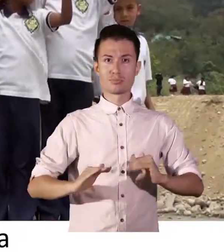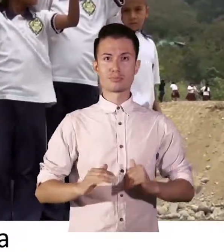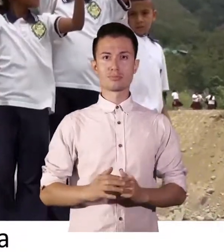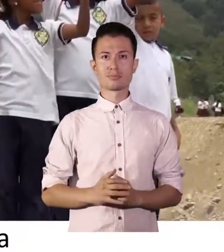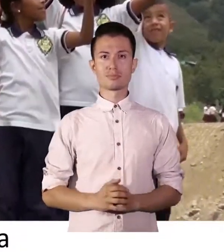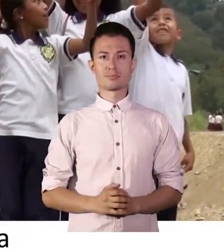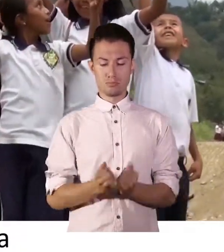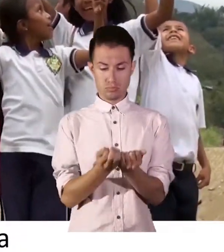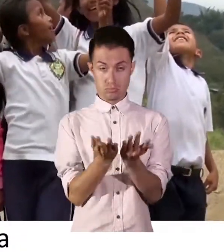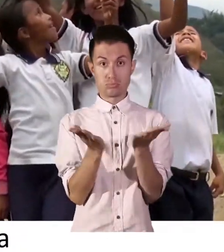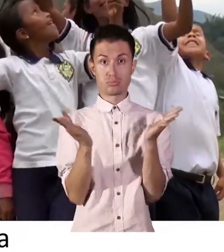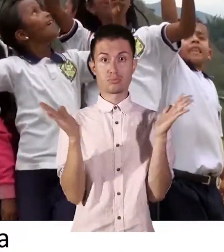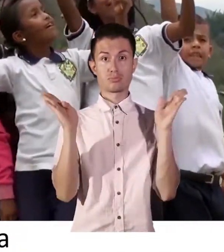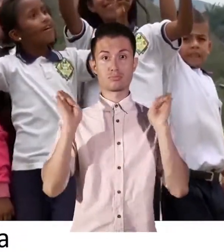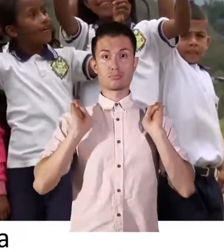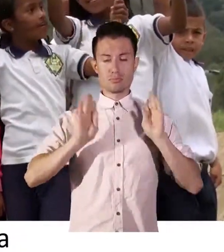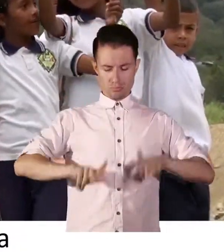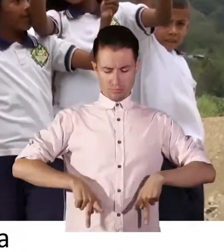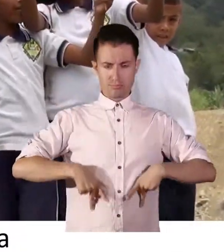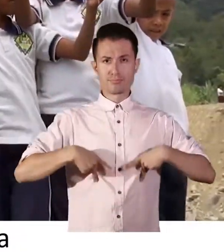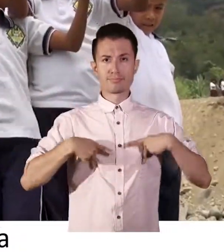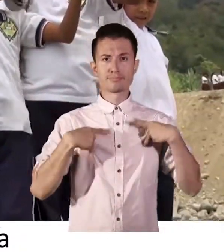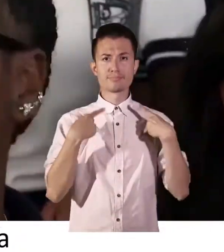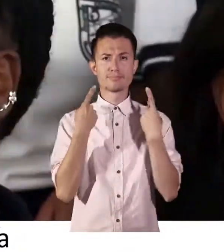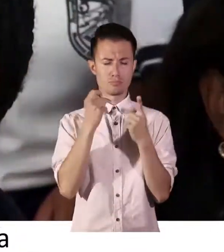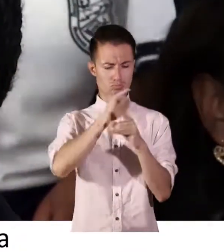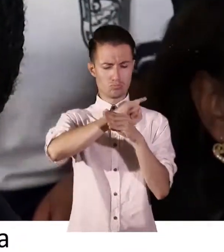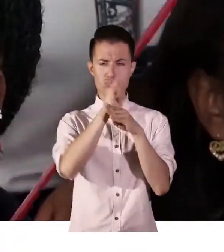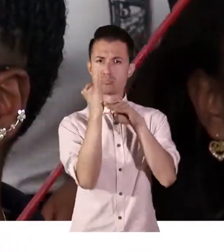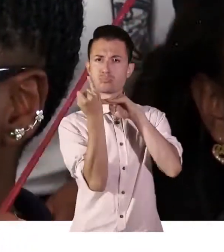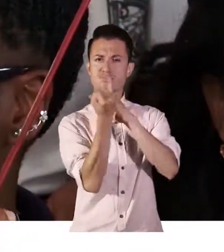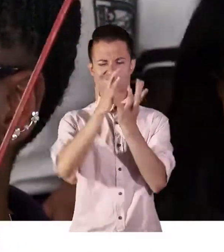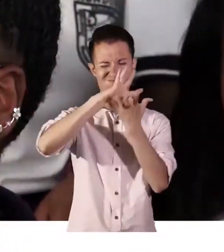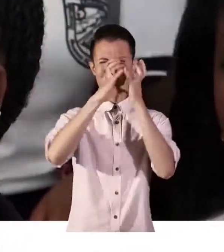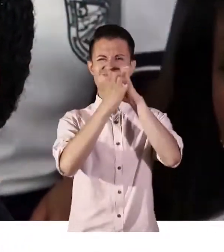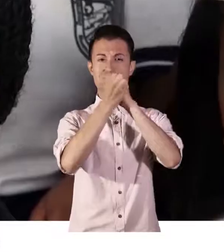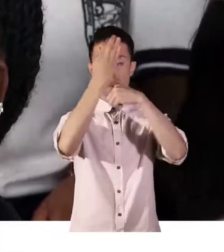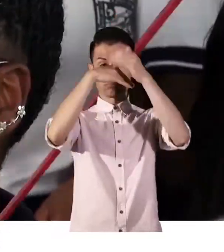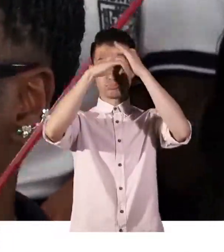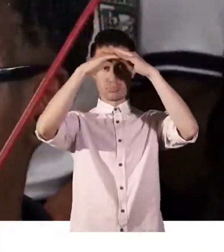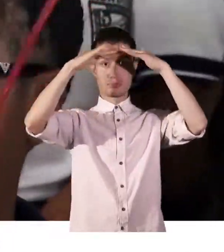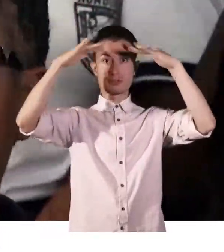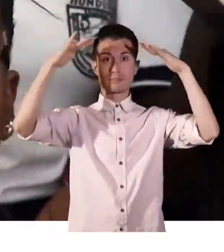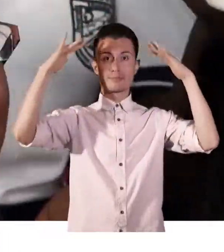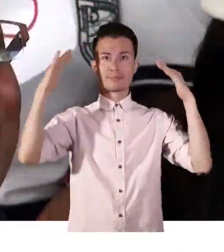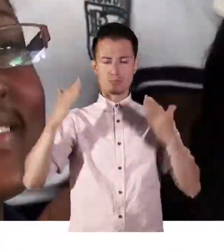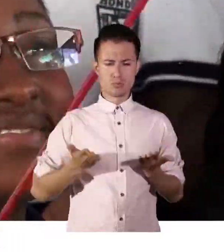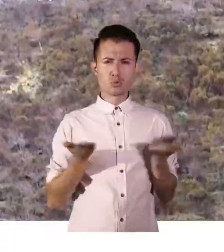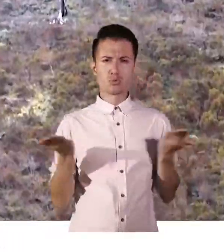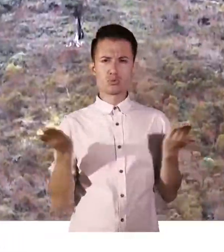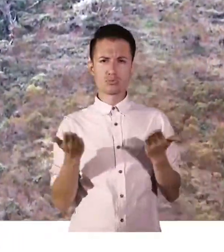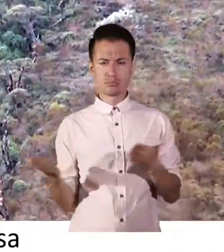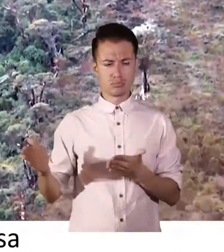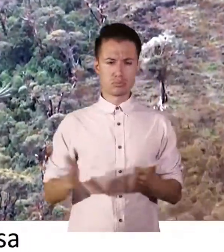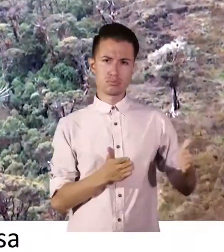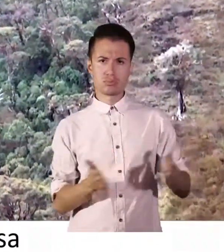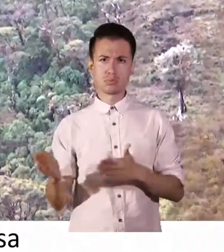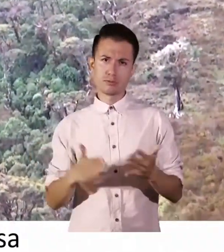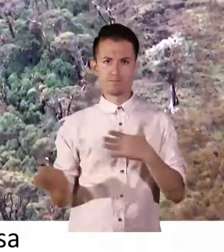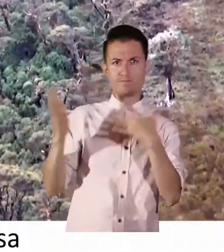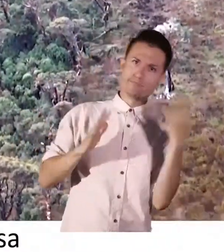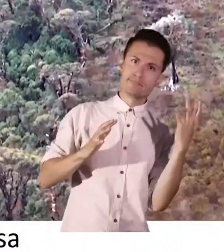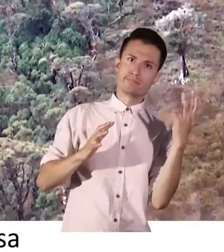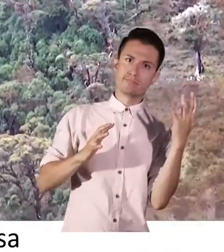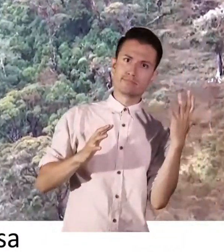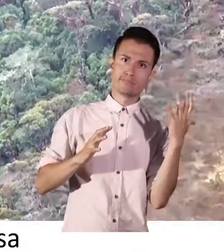Mano abierta la vida, isla crez de estación Donde el